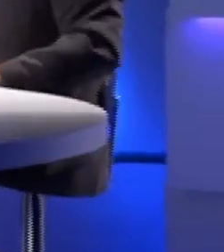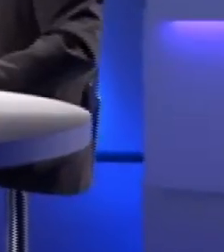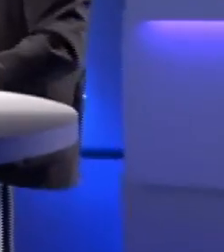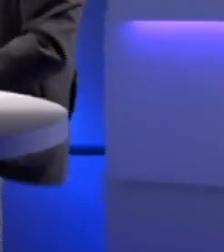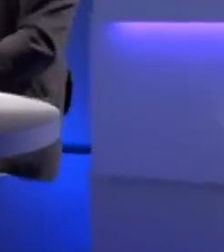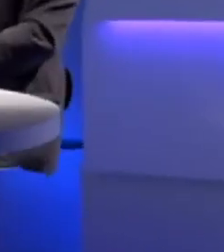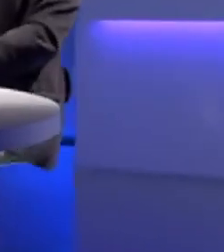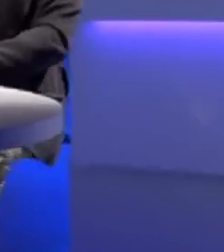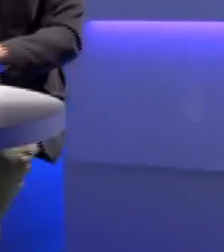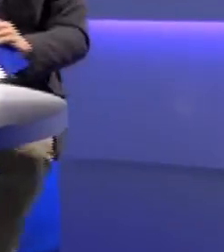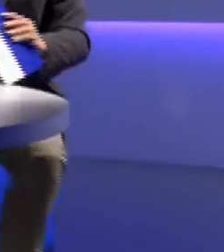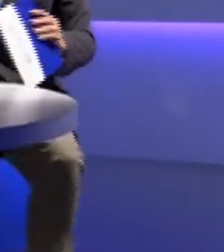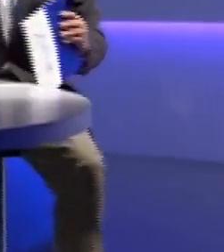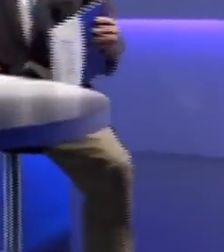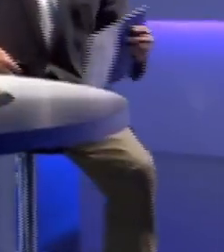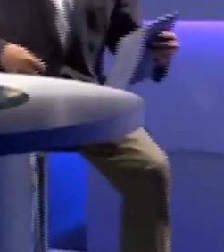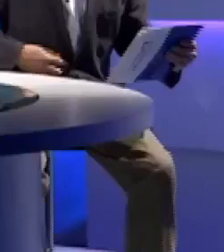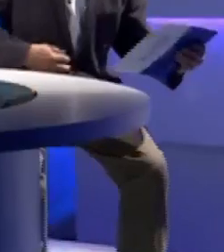Gracias, don Jorge.